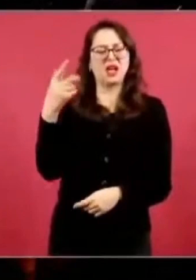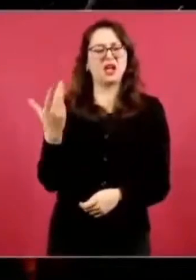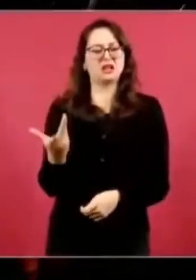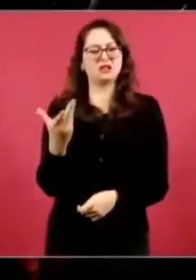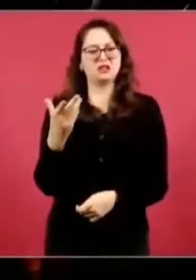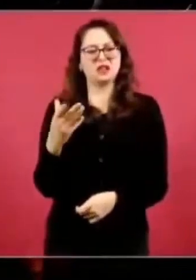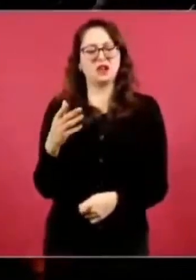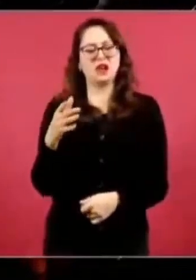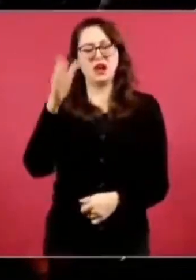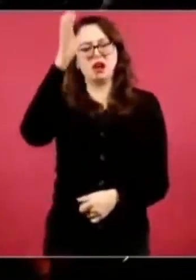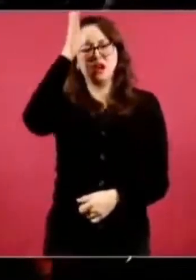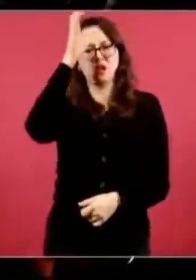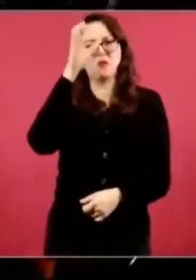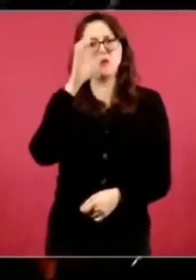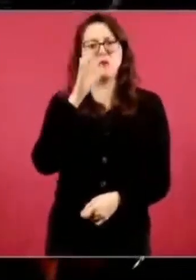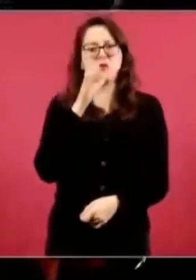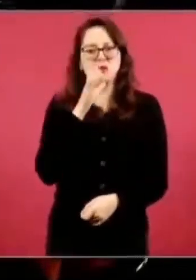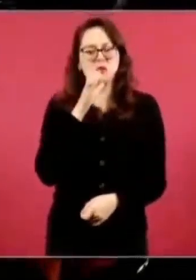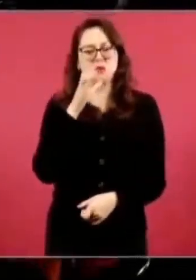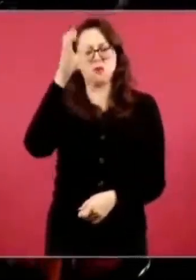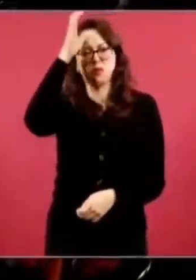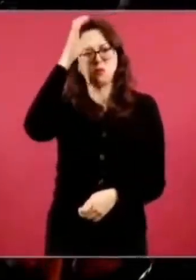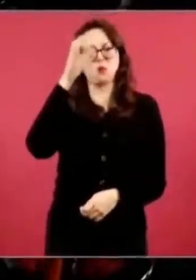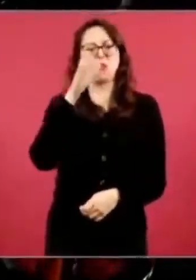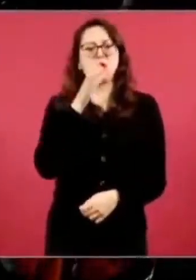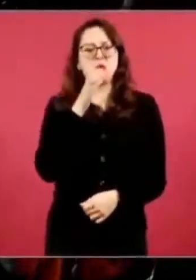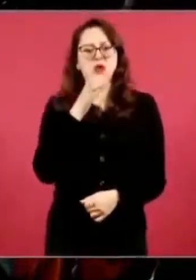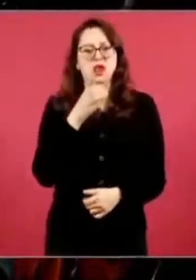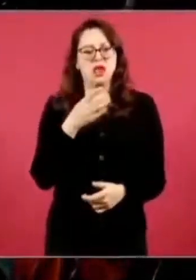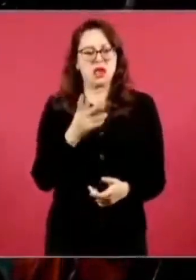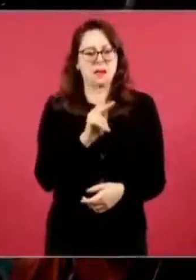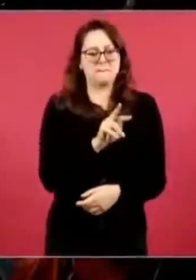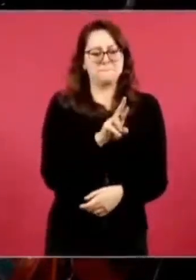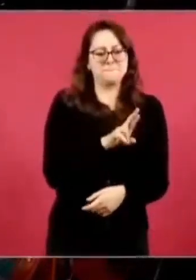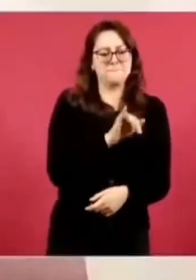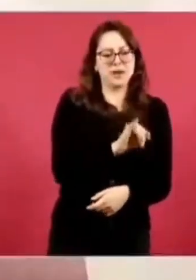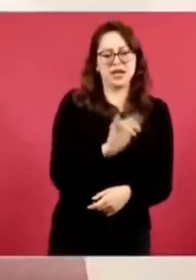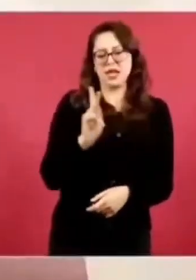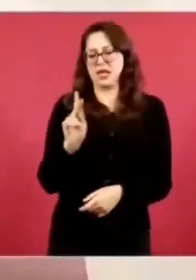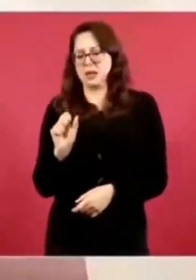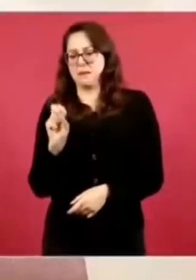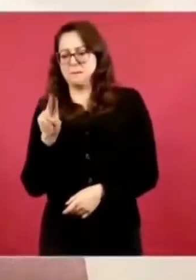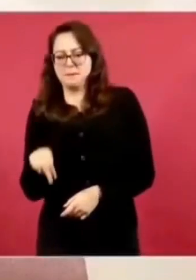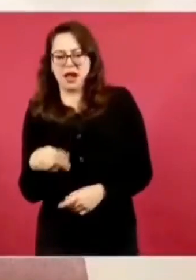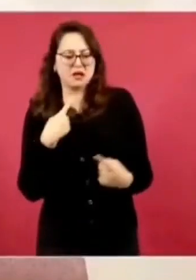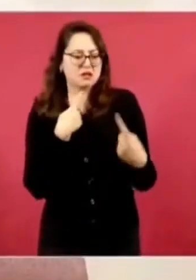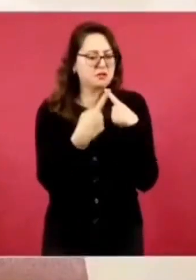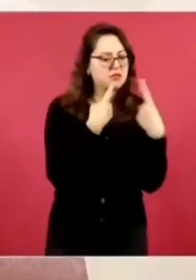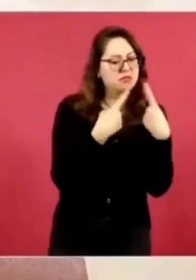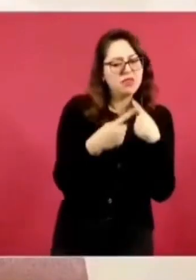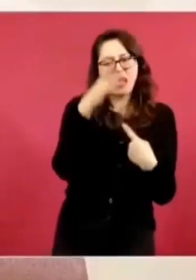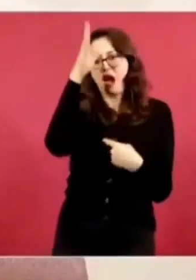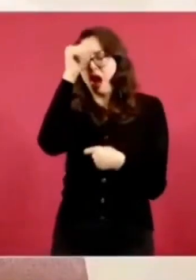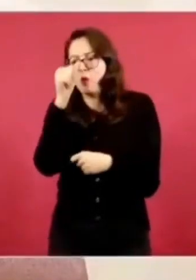aparte de los baños públicos, las notarías,